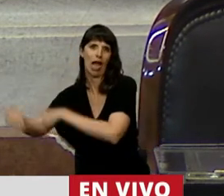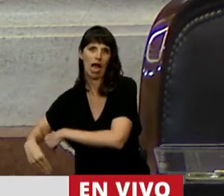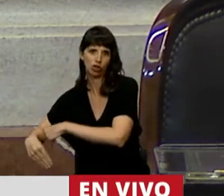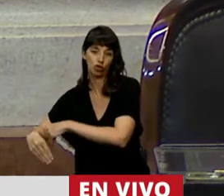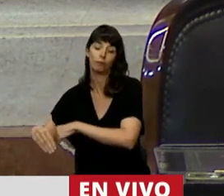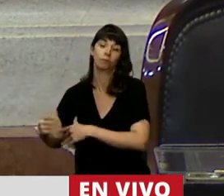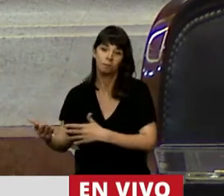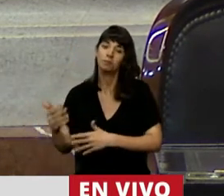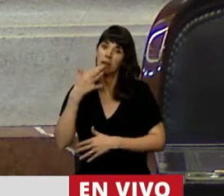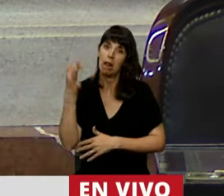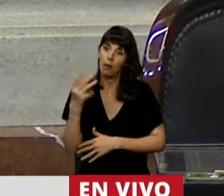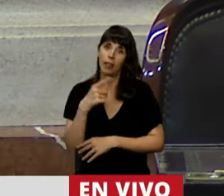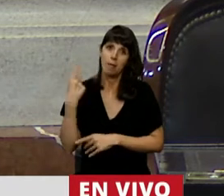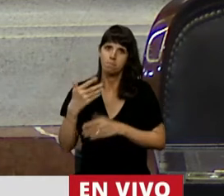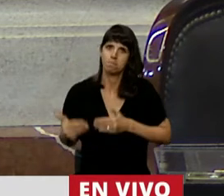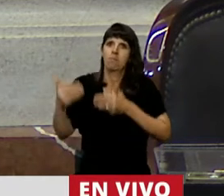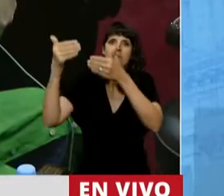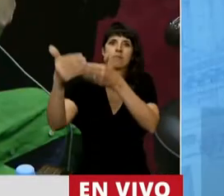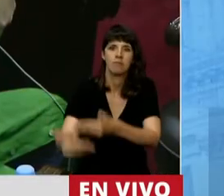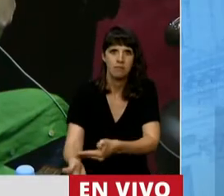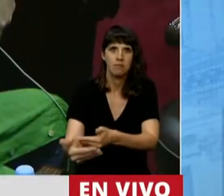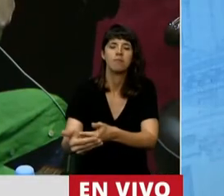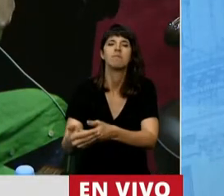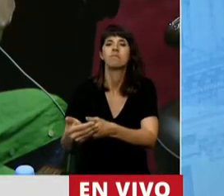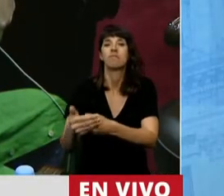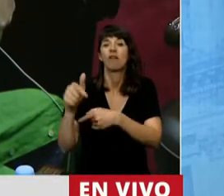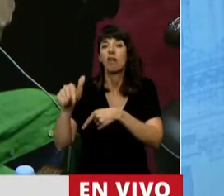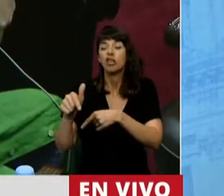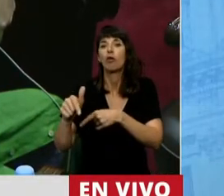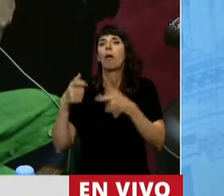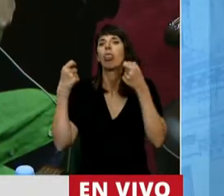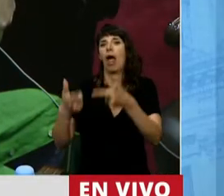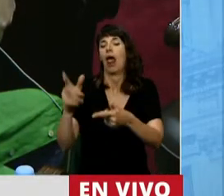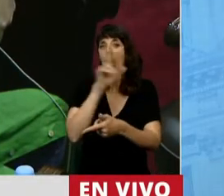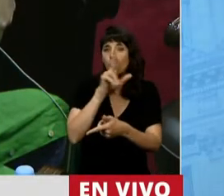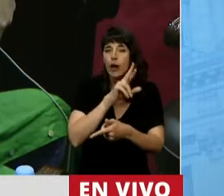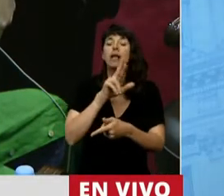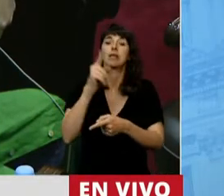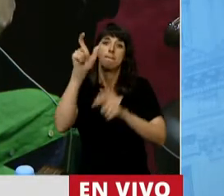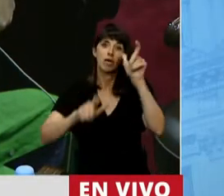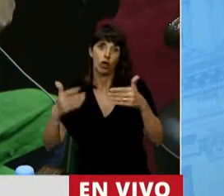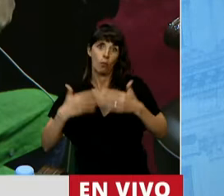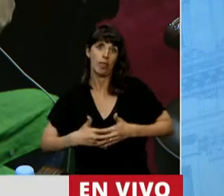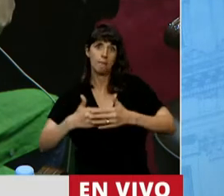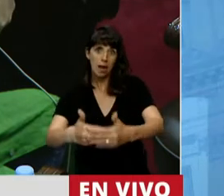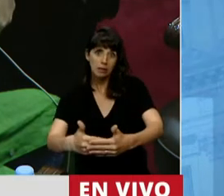postergamos la posibilidad de darle a las mujeres y a las personas gestantes el derecho a decidir.